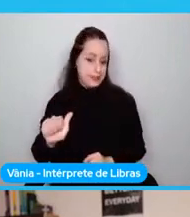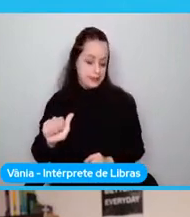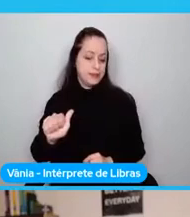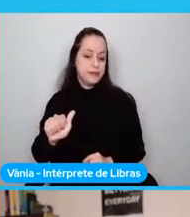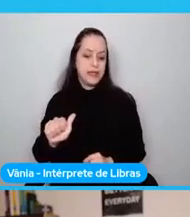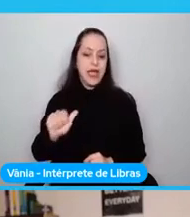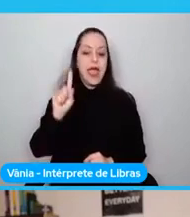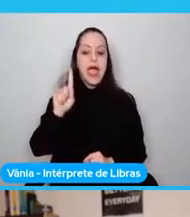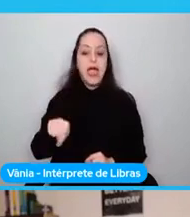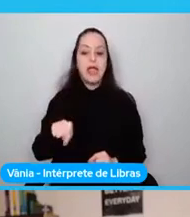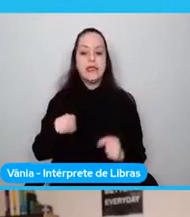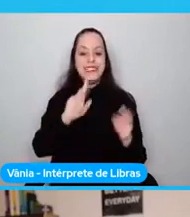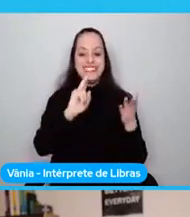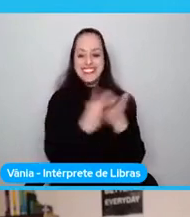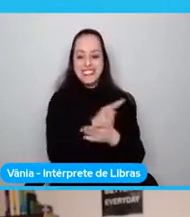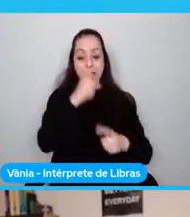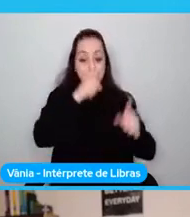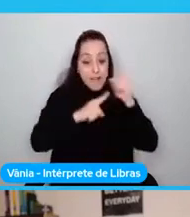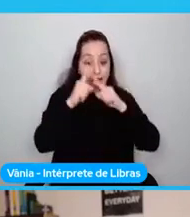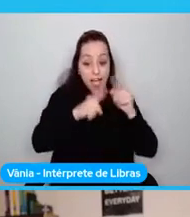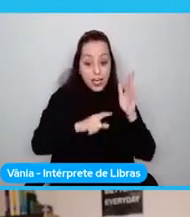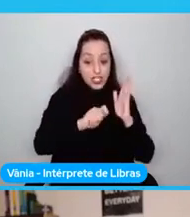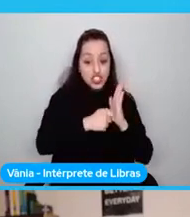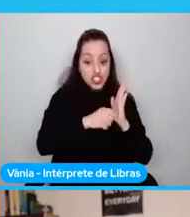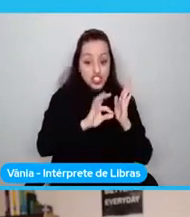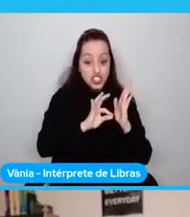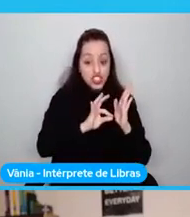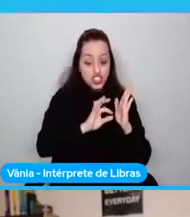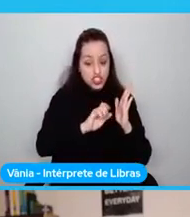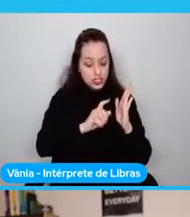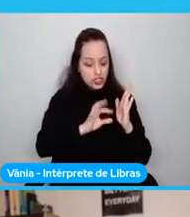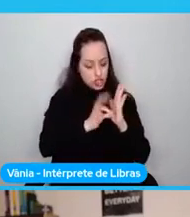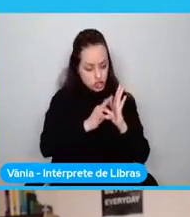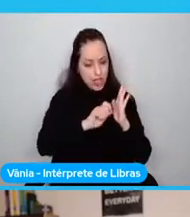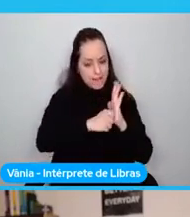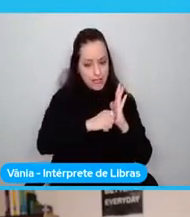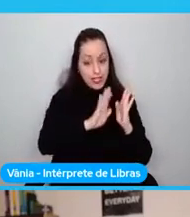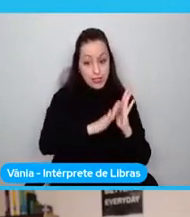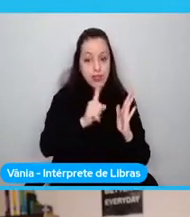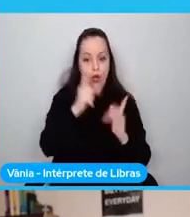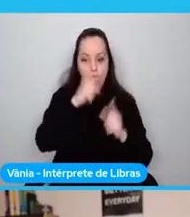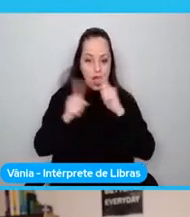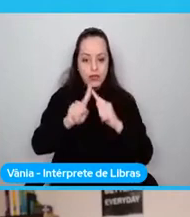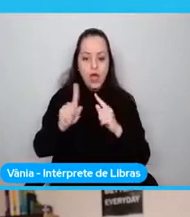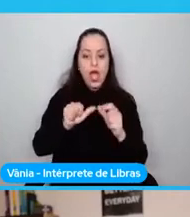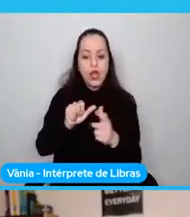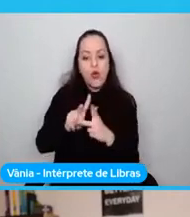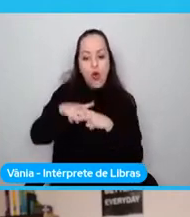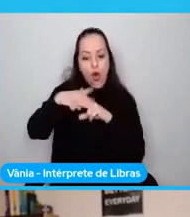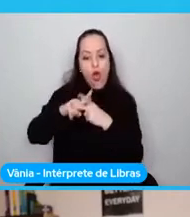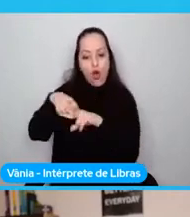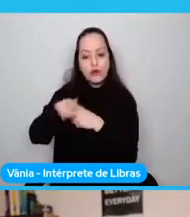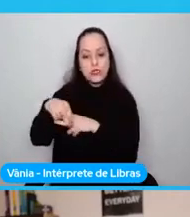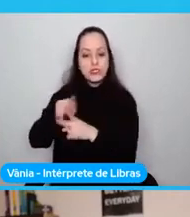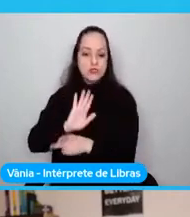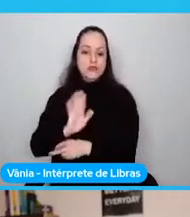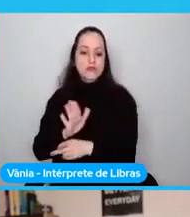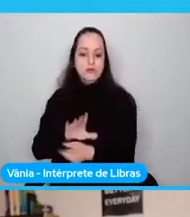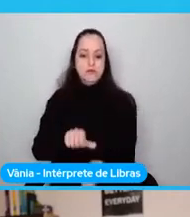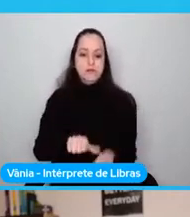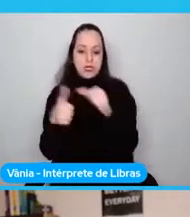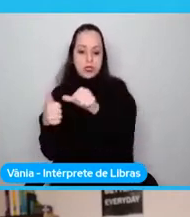repetir los errores que ya han en el pasado. Dependiendo de la edad de ustedes,